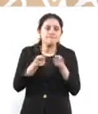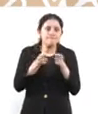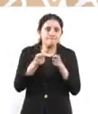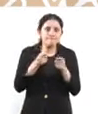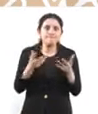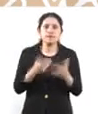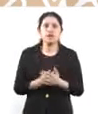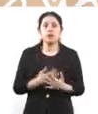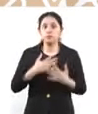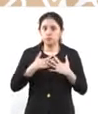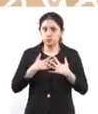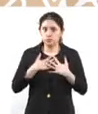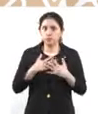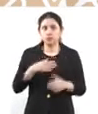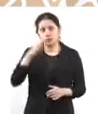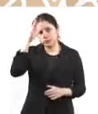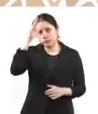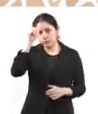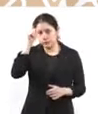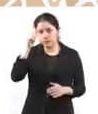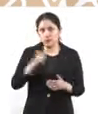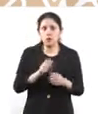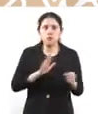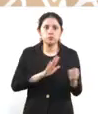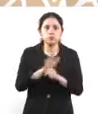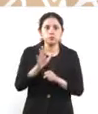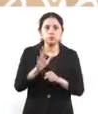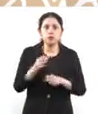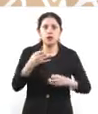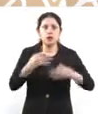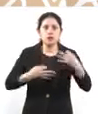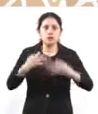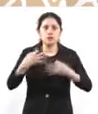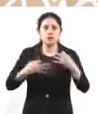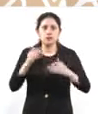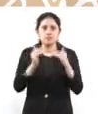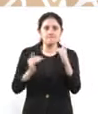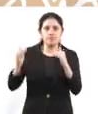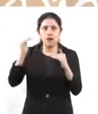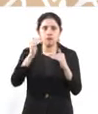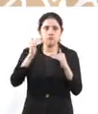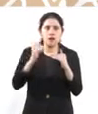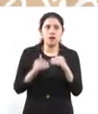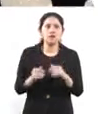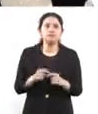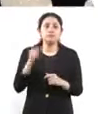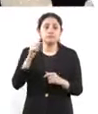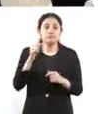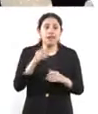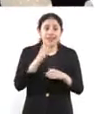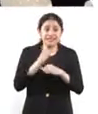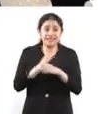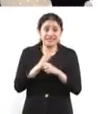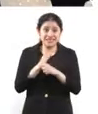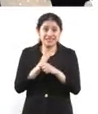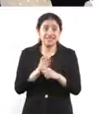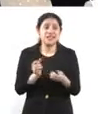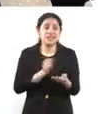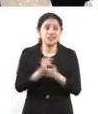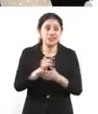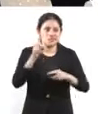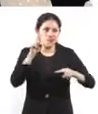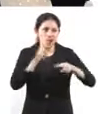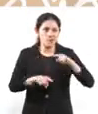acuerdo en el sentido de que no tendría por qué la Corte, en este momento, quitar la prisión